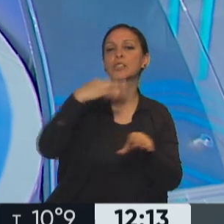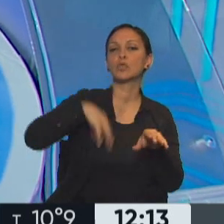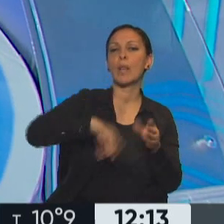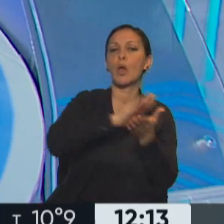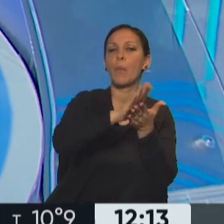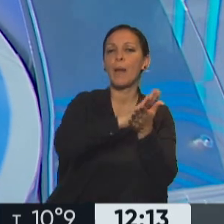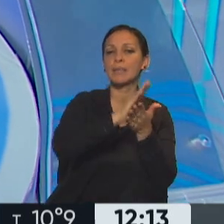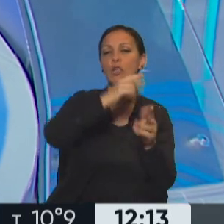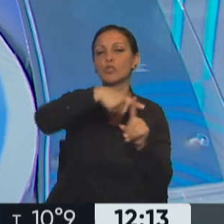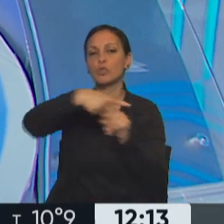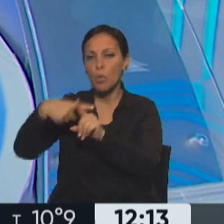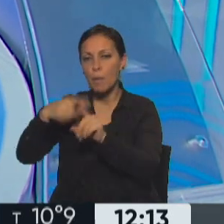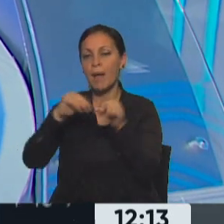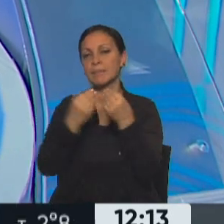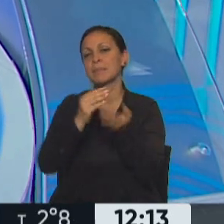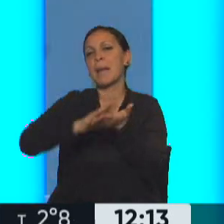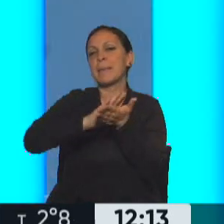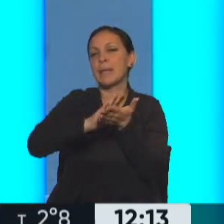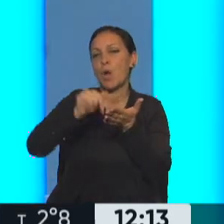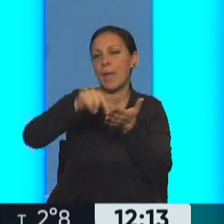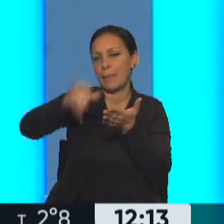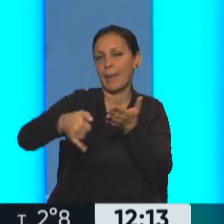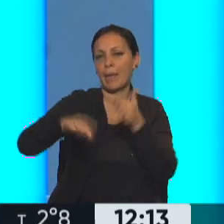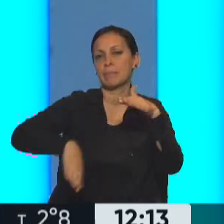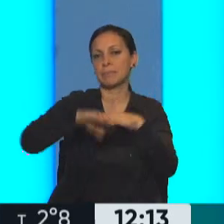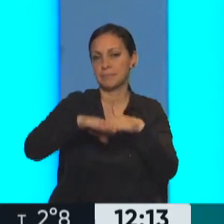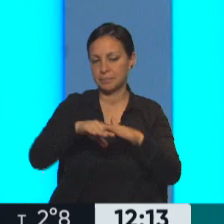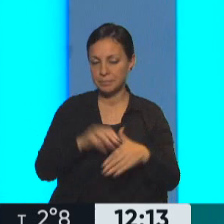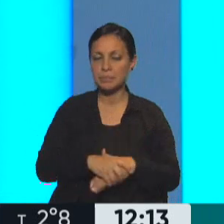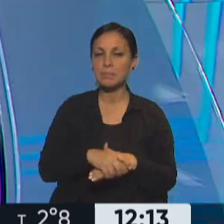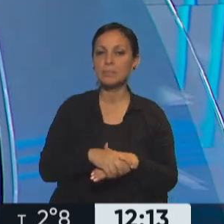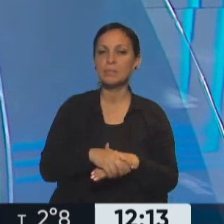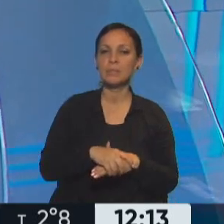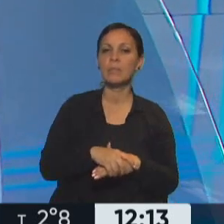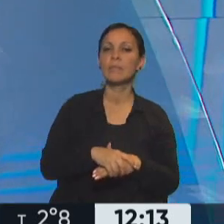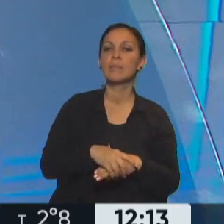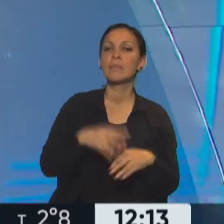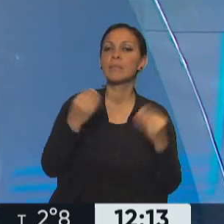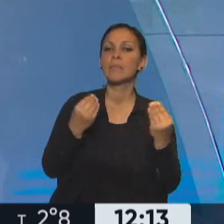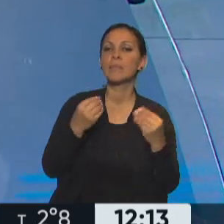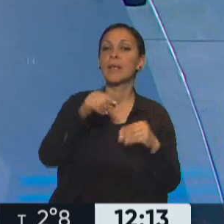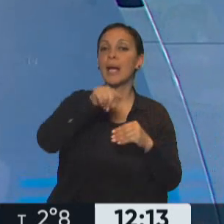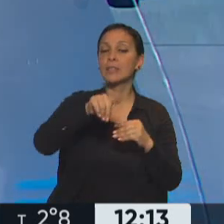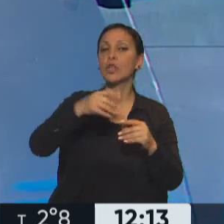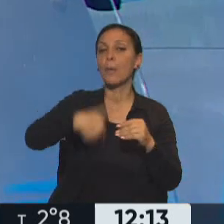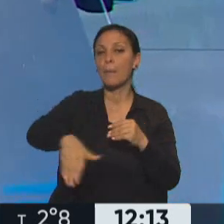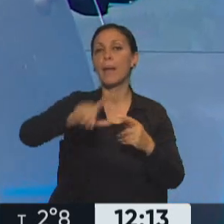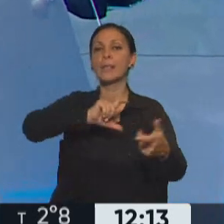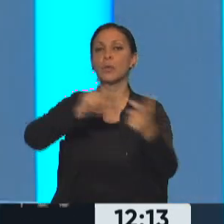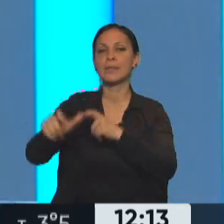de acuerdo al último cálculo que hubo. De paso, recordemos, esto se actualizaría